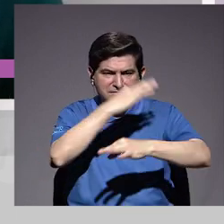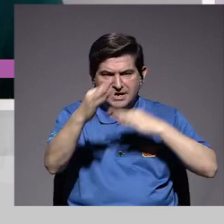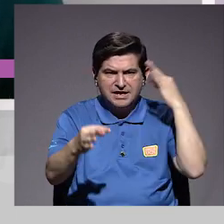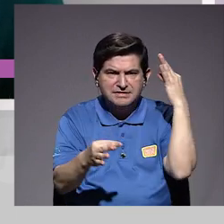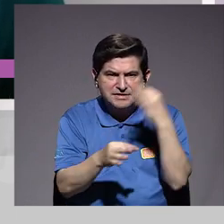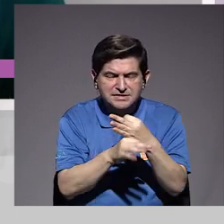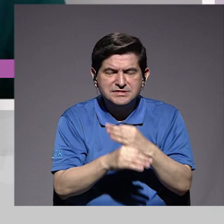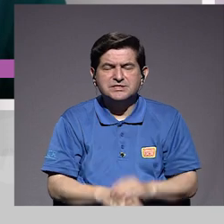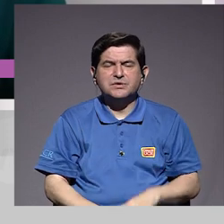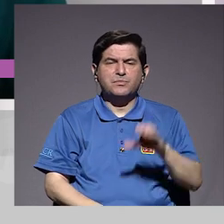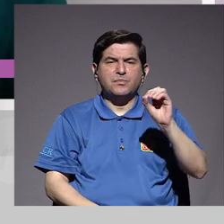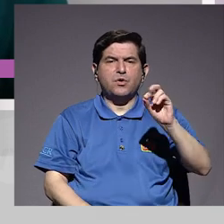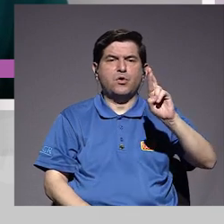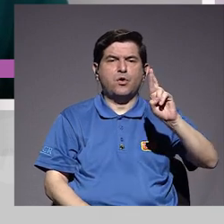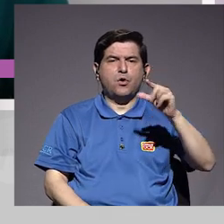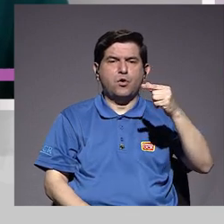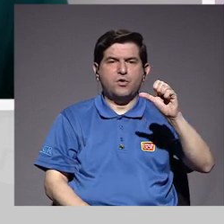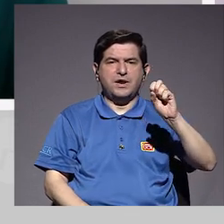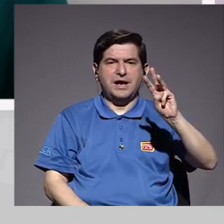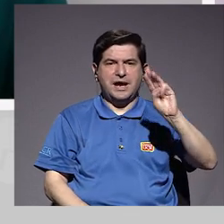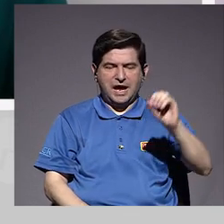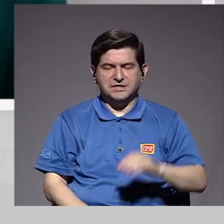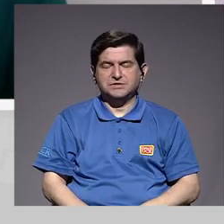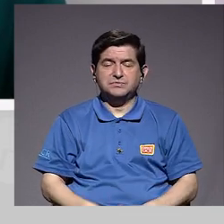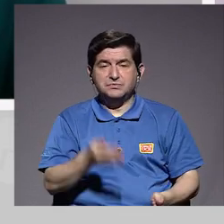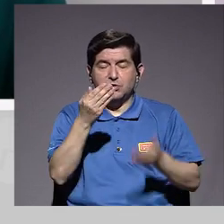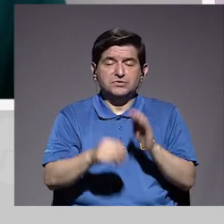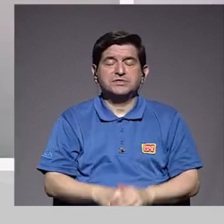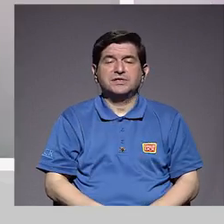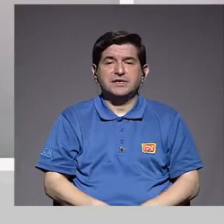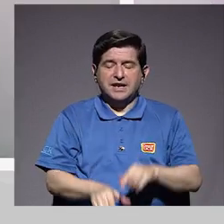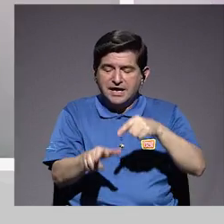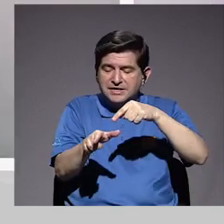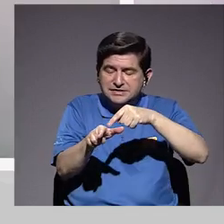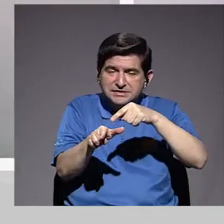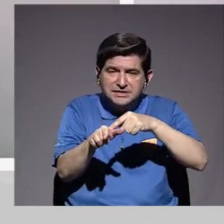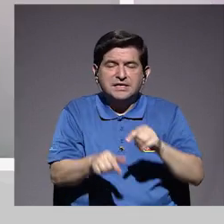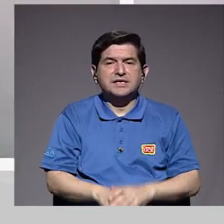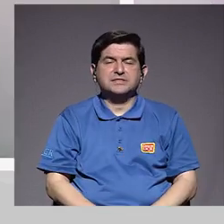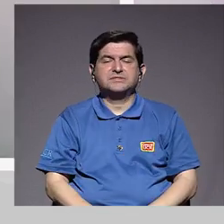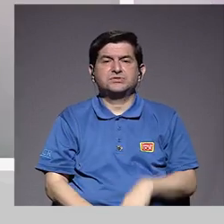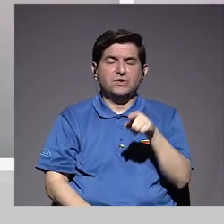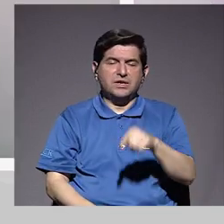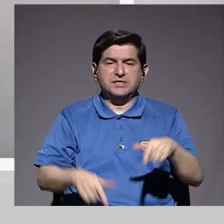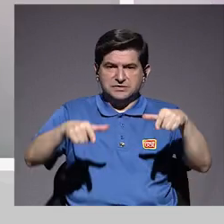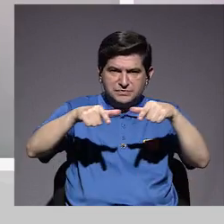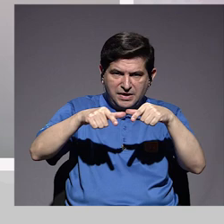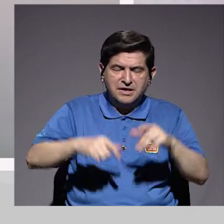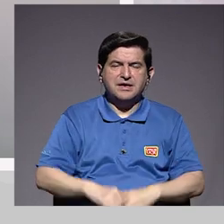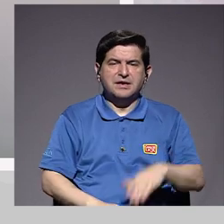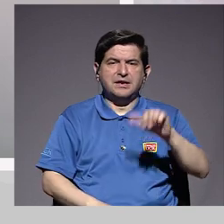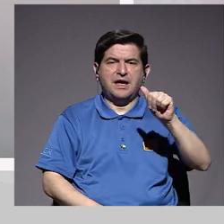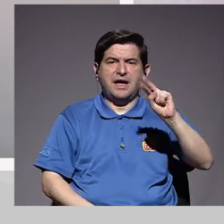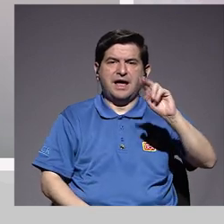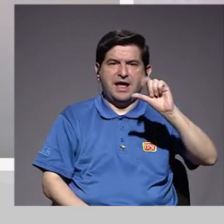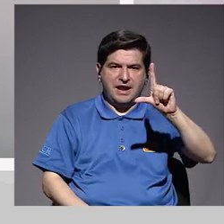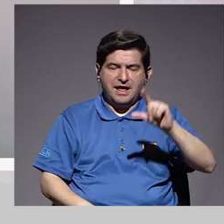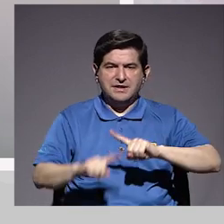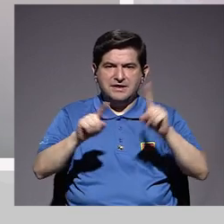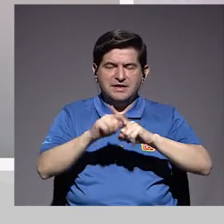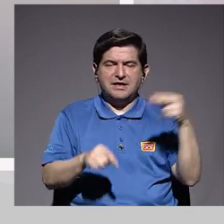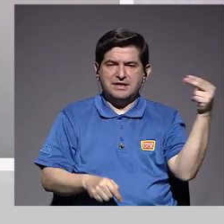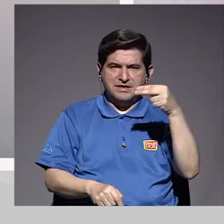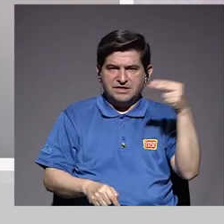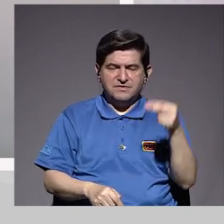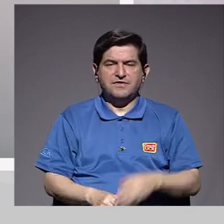orgasmos femeninos que se dan, ¿verdad? Ya sea en el clítoris, vaginal, anal, en el cervix, y además esto genera una serie de